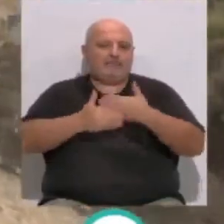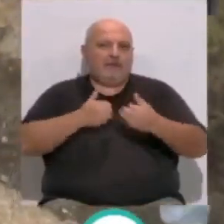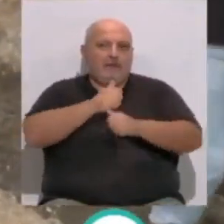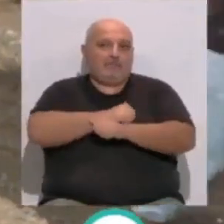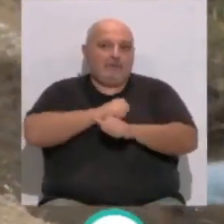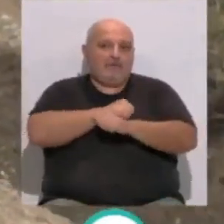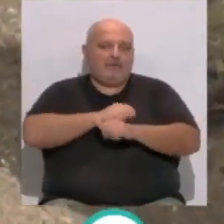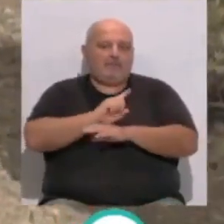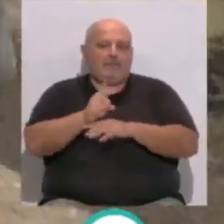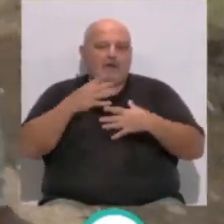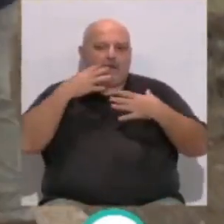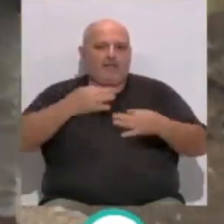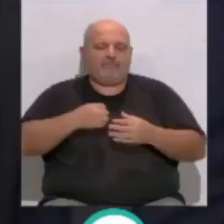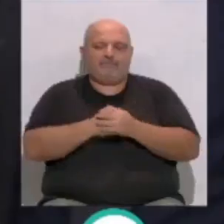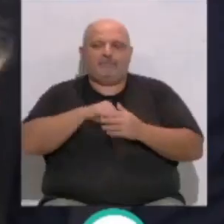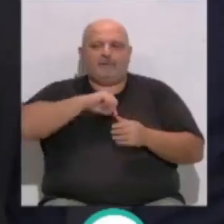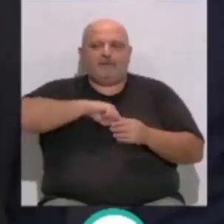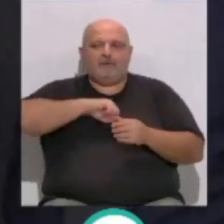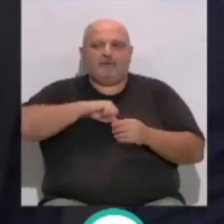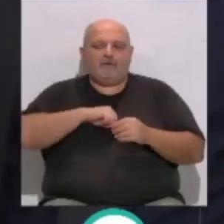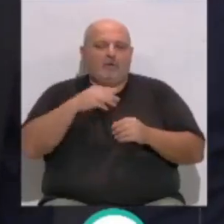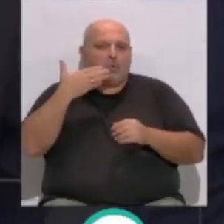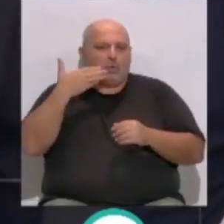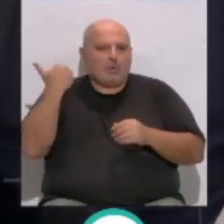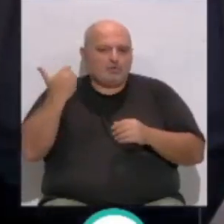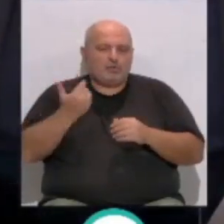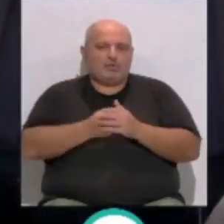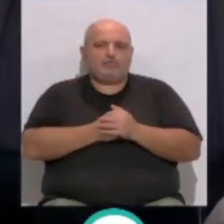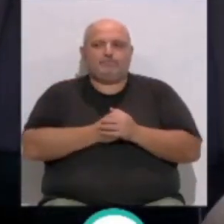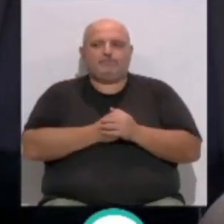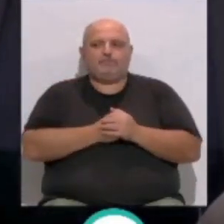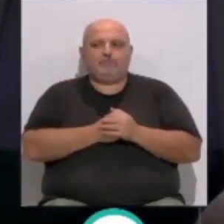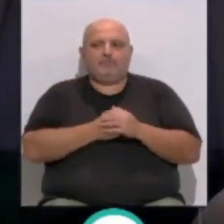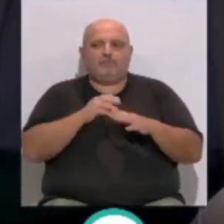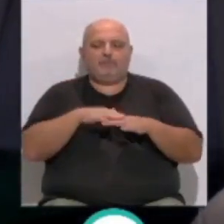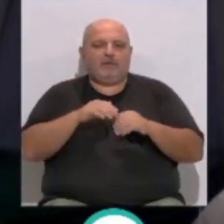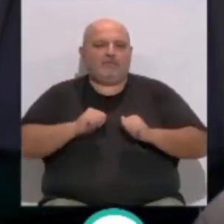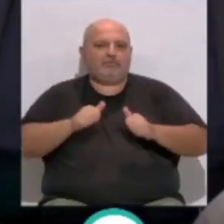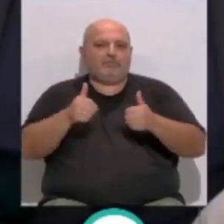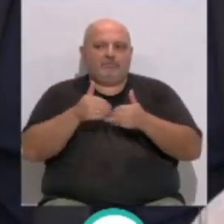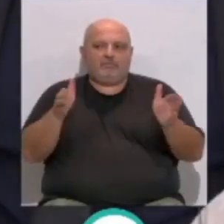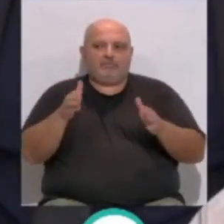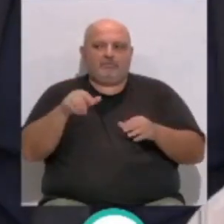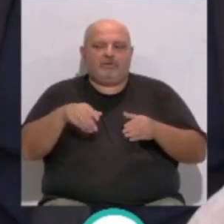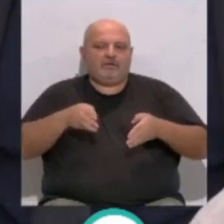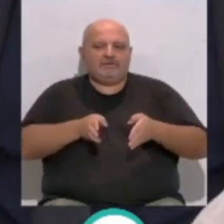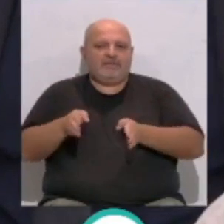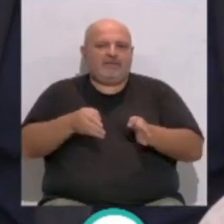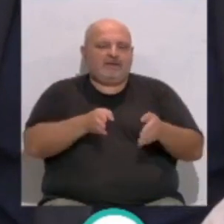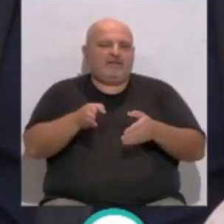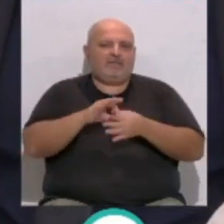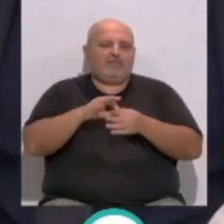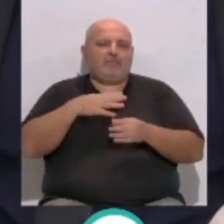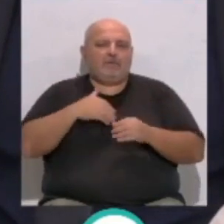espero que pronto una realidad. Nos sentimos súper orgullosas de poder iniciar este sendero, de